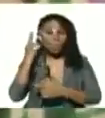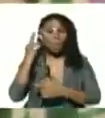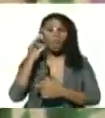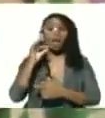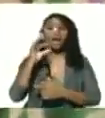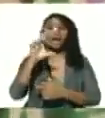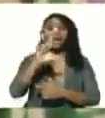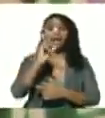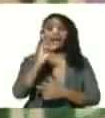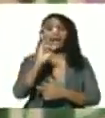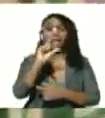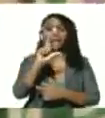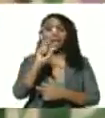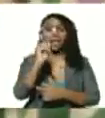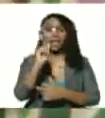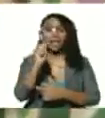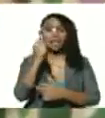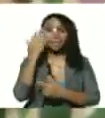popular